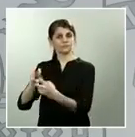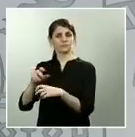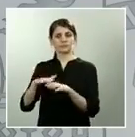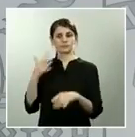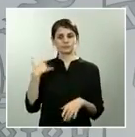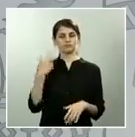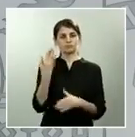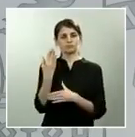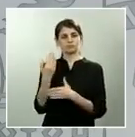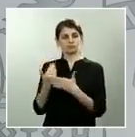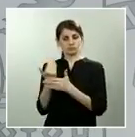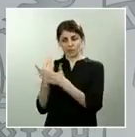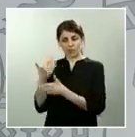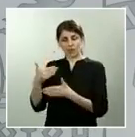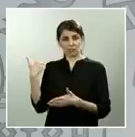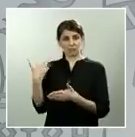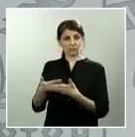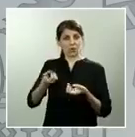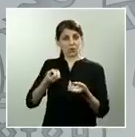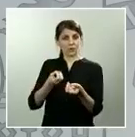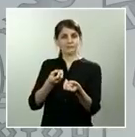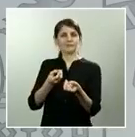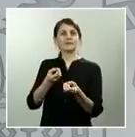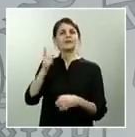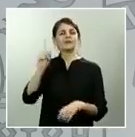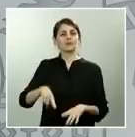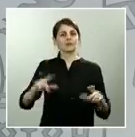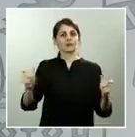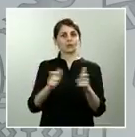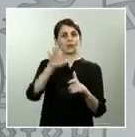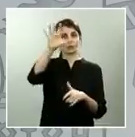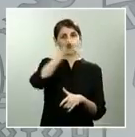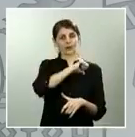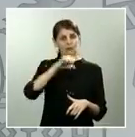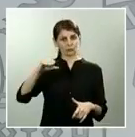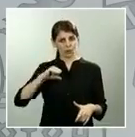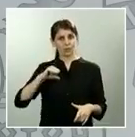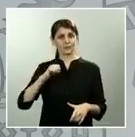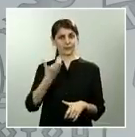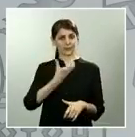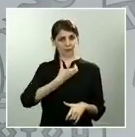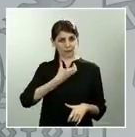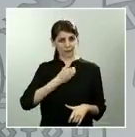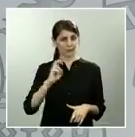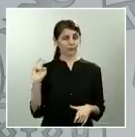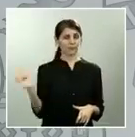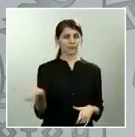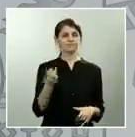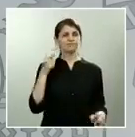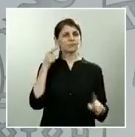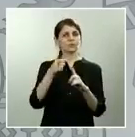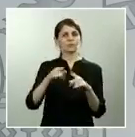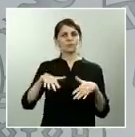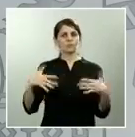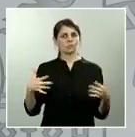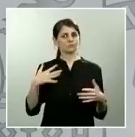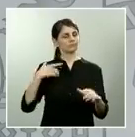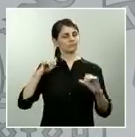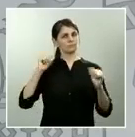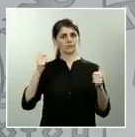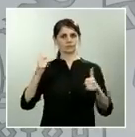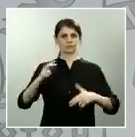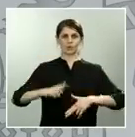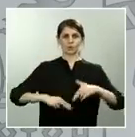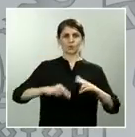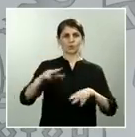también con comunidades autónomas y con los ayuntamientos para impulsar la reconstrucción social y económica de España. Y de